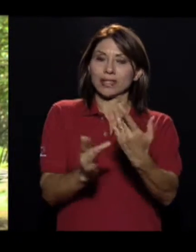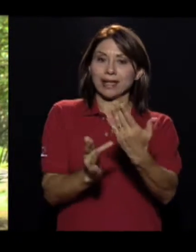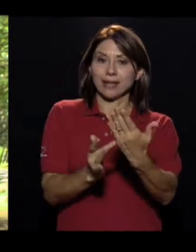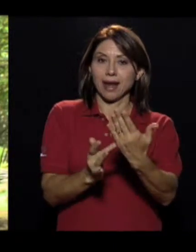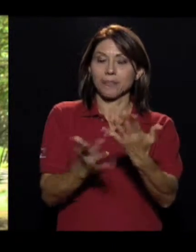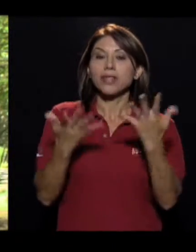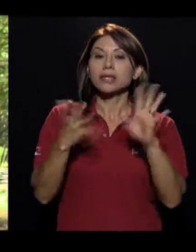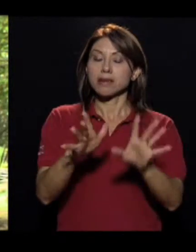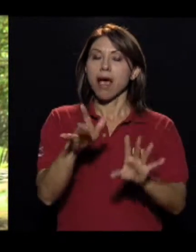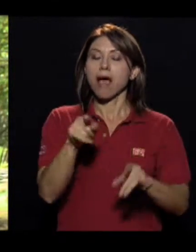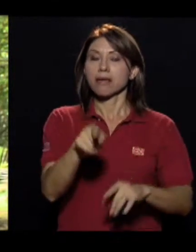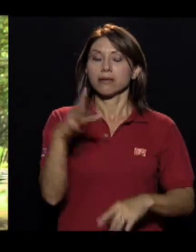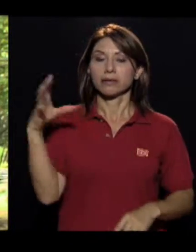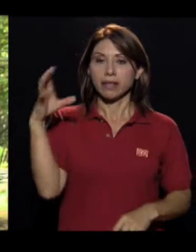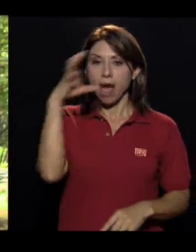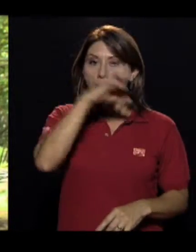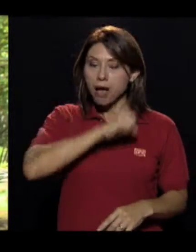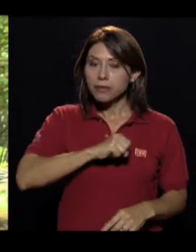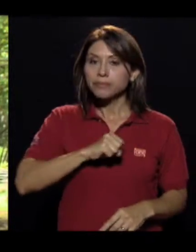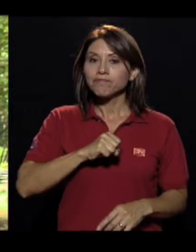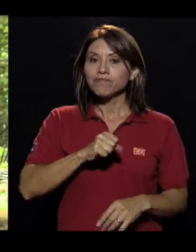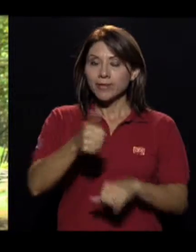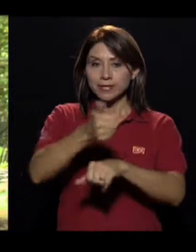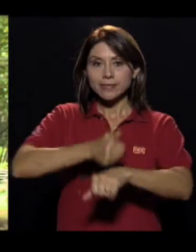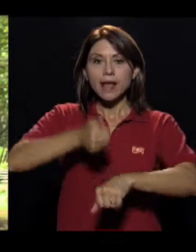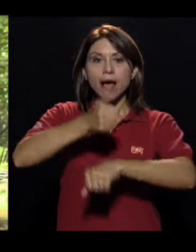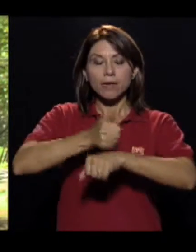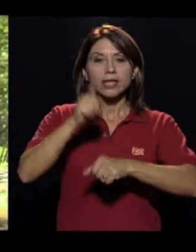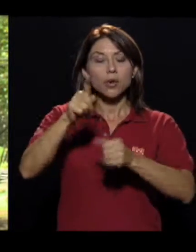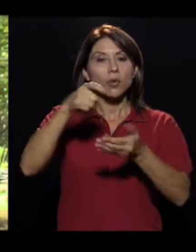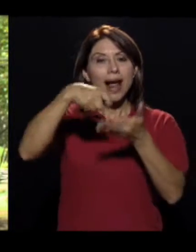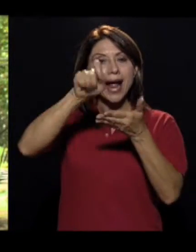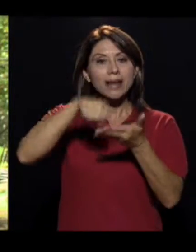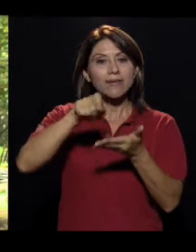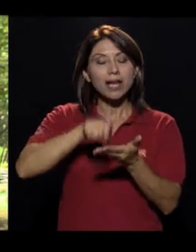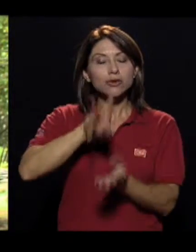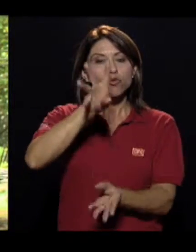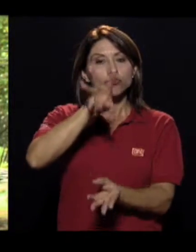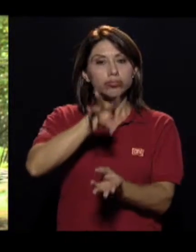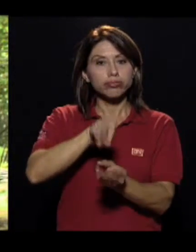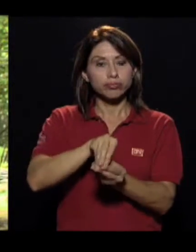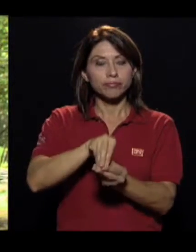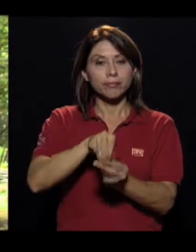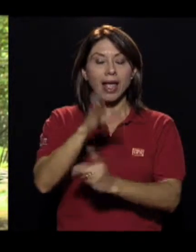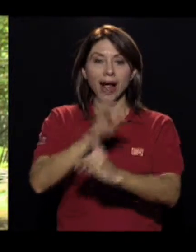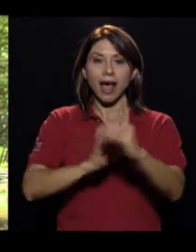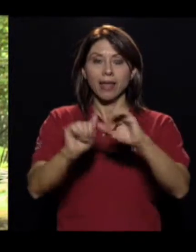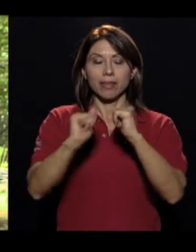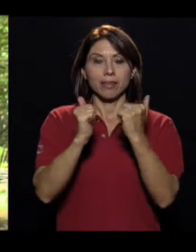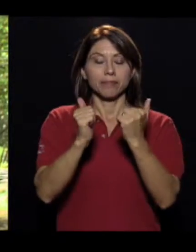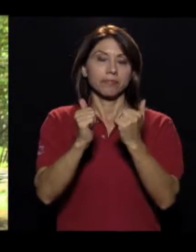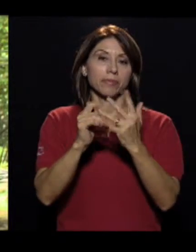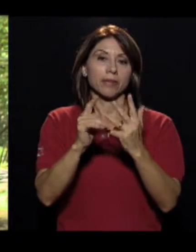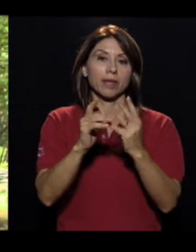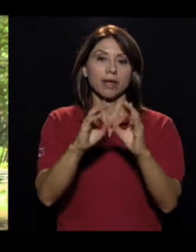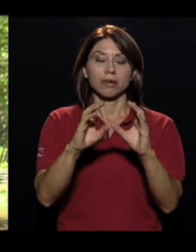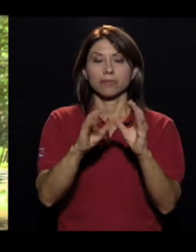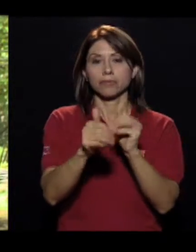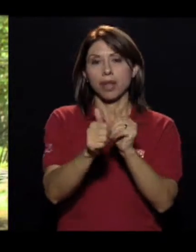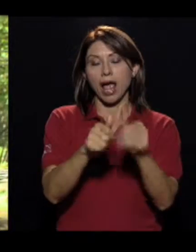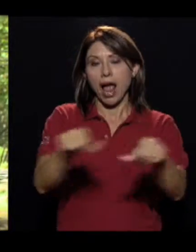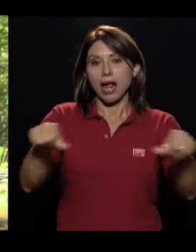técnico, ¿verdad? Y ahí se determina una calificación o un puntaje que cada deporte tiene su